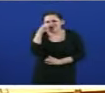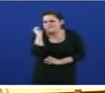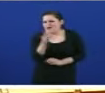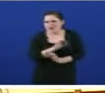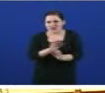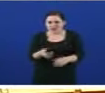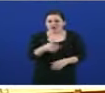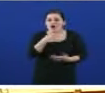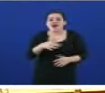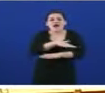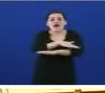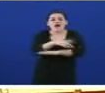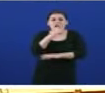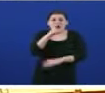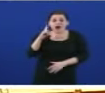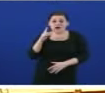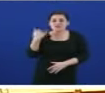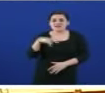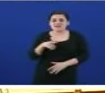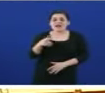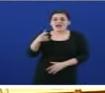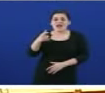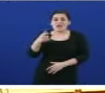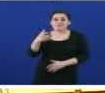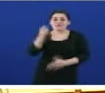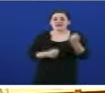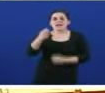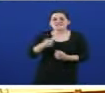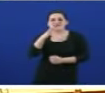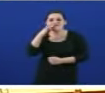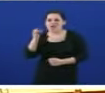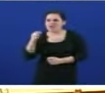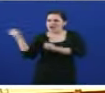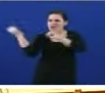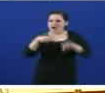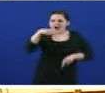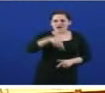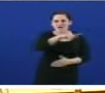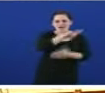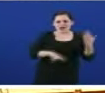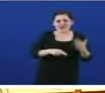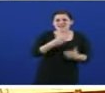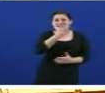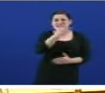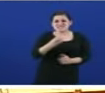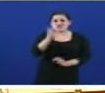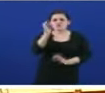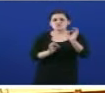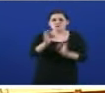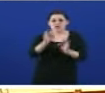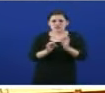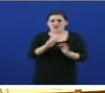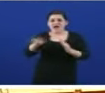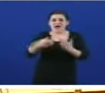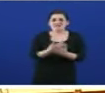goberno con que no último ano a entrada de leite francés en Galiza se incrementase máis dun 300% ate a cadar os